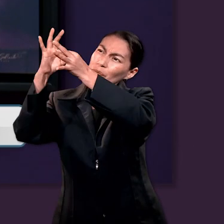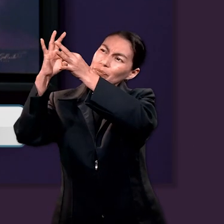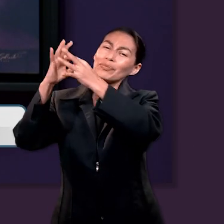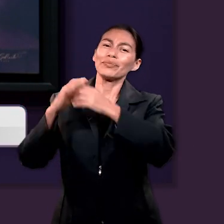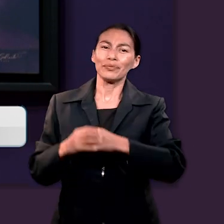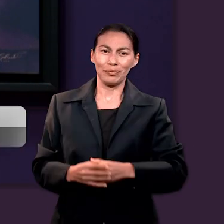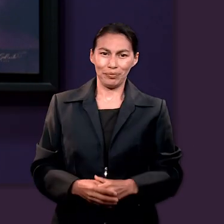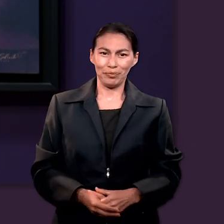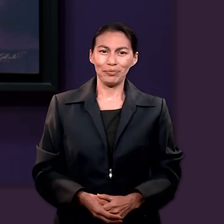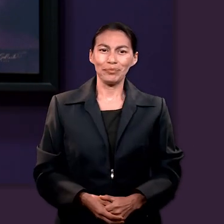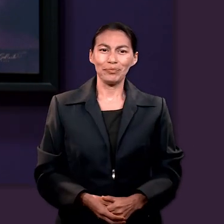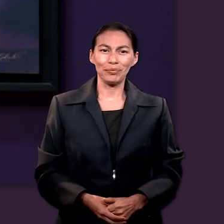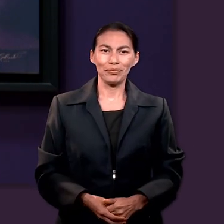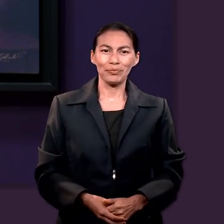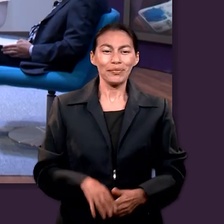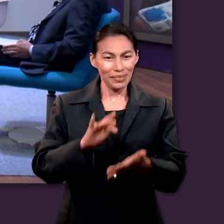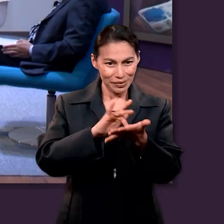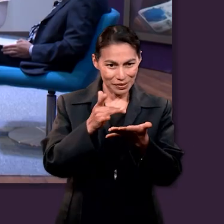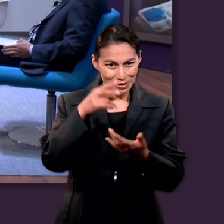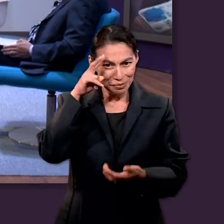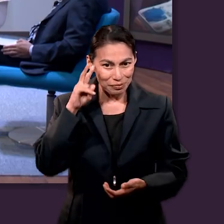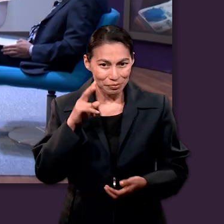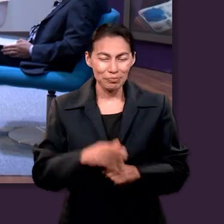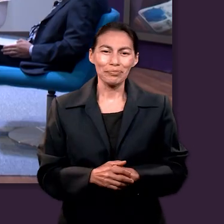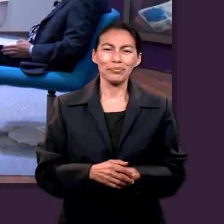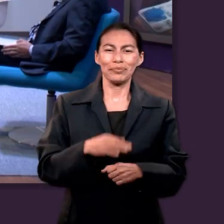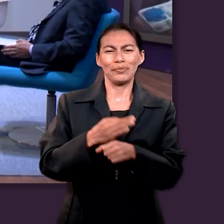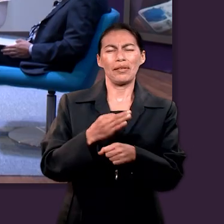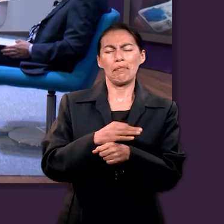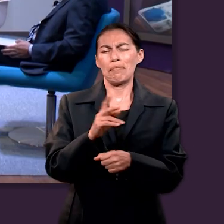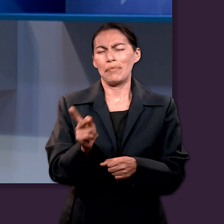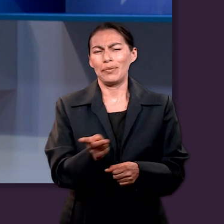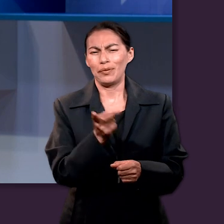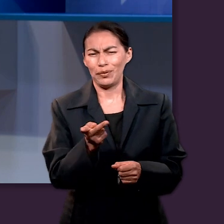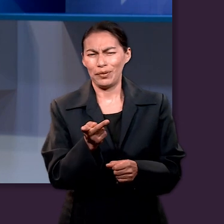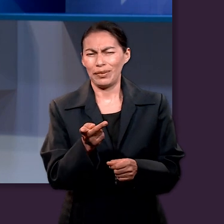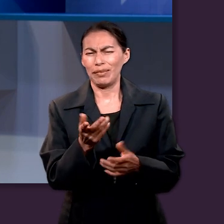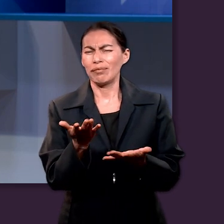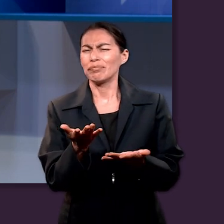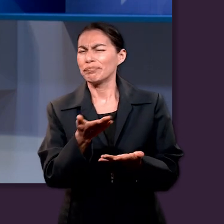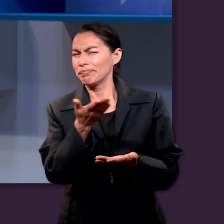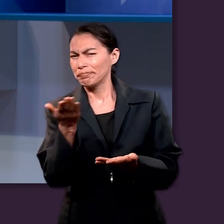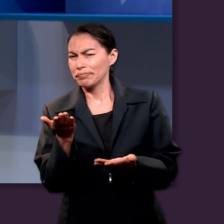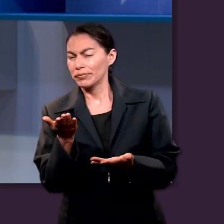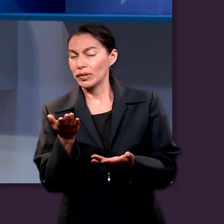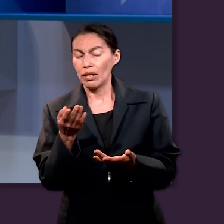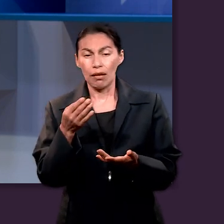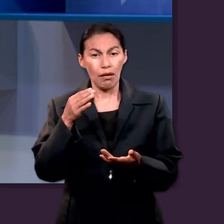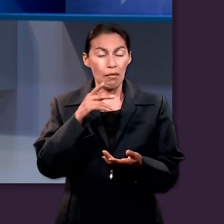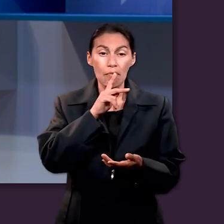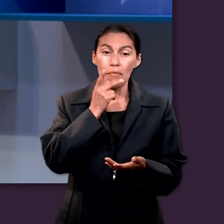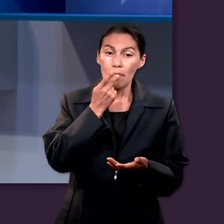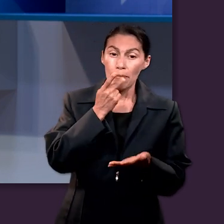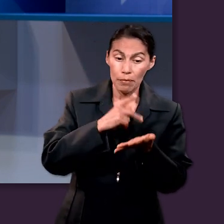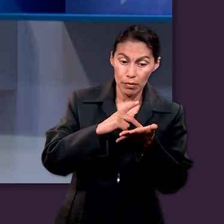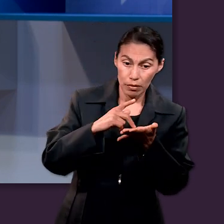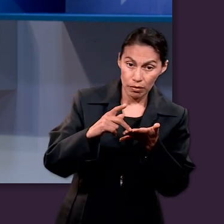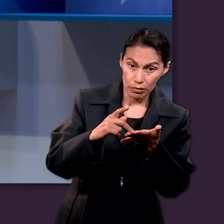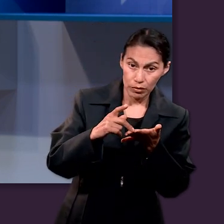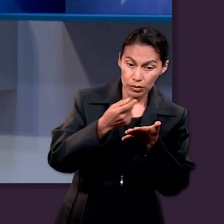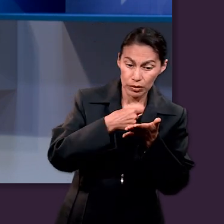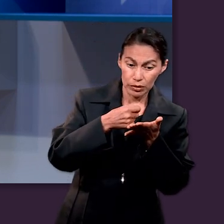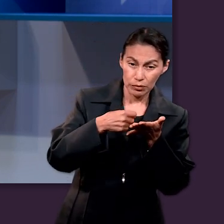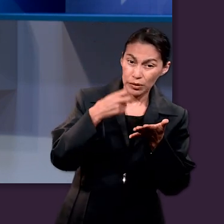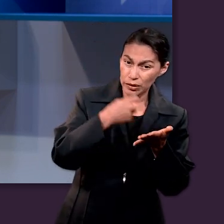pensamientos en Jesús. Gracias, Vale. Aquí vamos a intentar responder o reflexionar en esta pregunta. ¿Cómo crees que Pablo